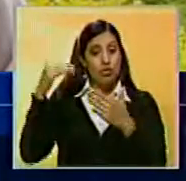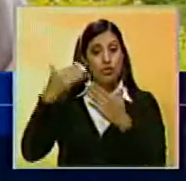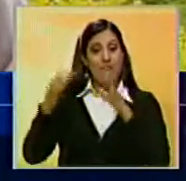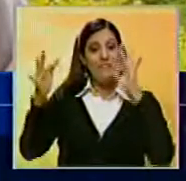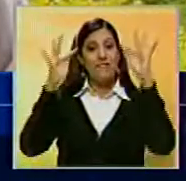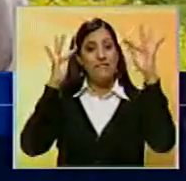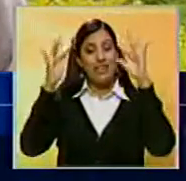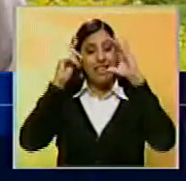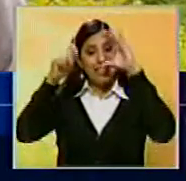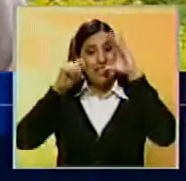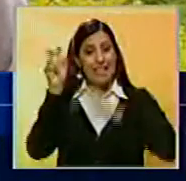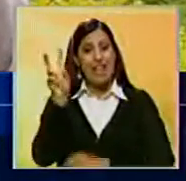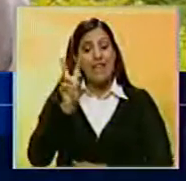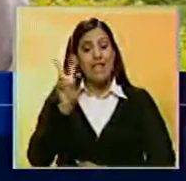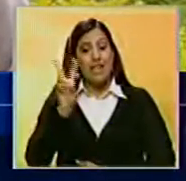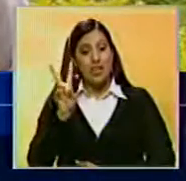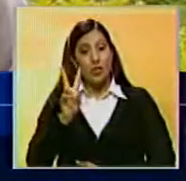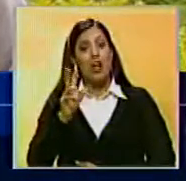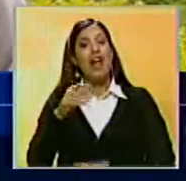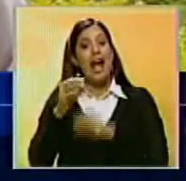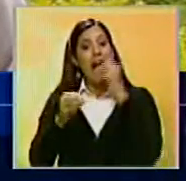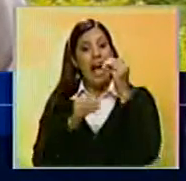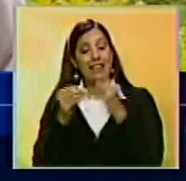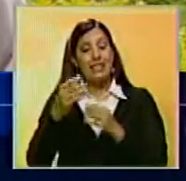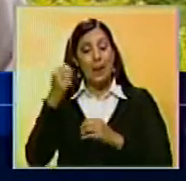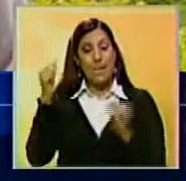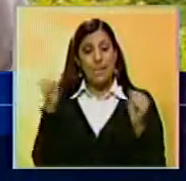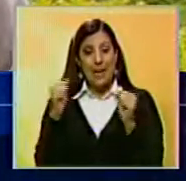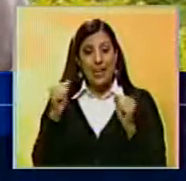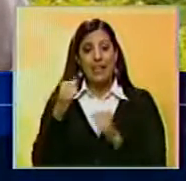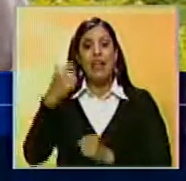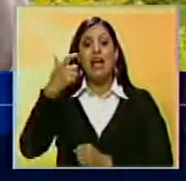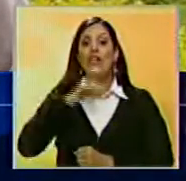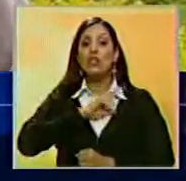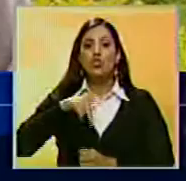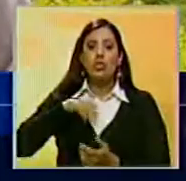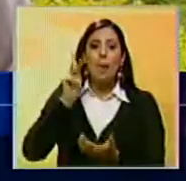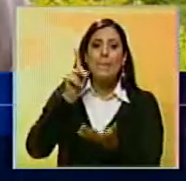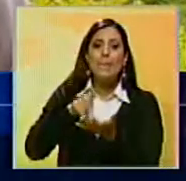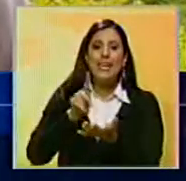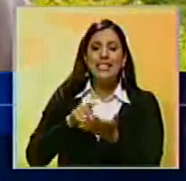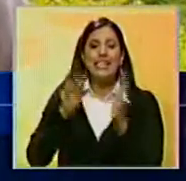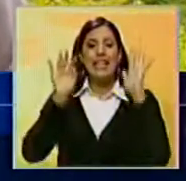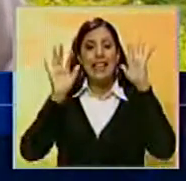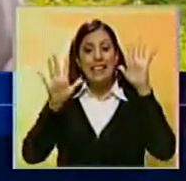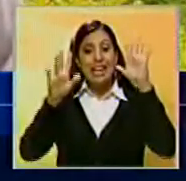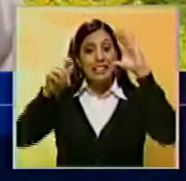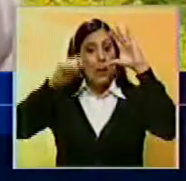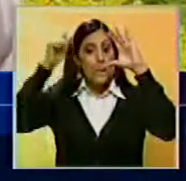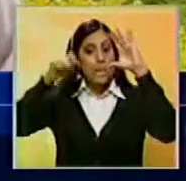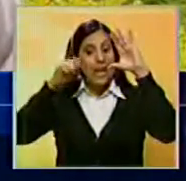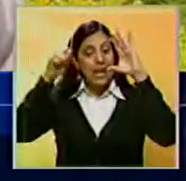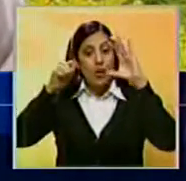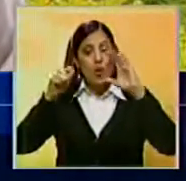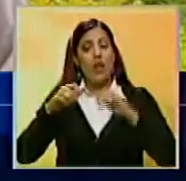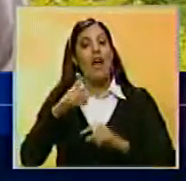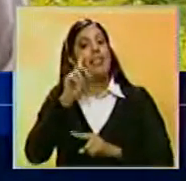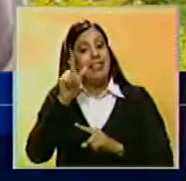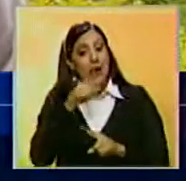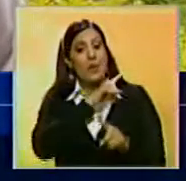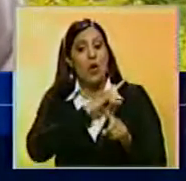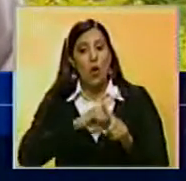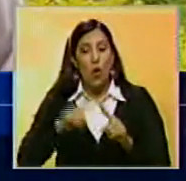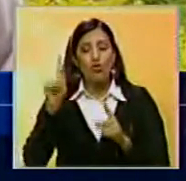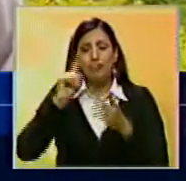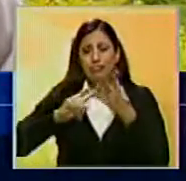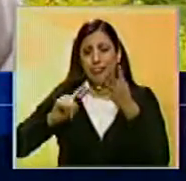festival de cine venezolano que se realiza en Mérida, no solo se presentan las diez películas en competencia, sino